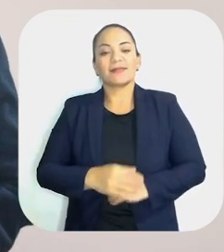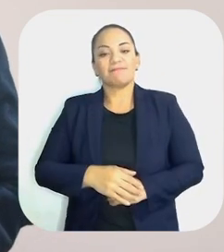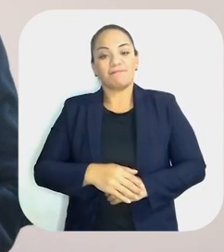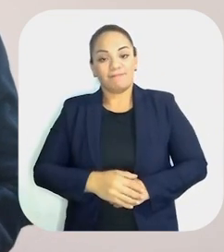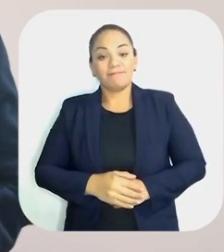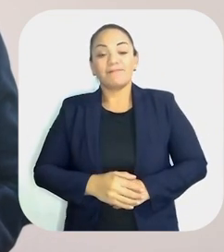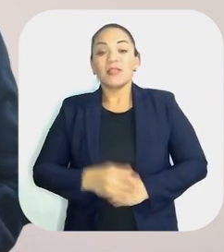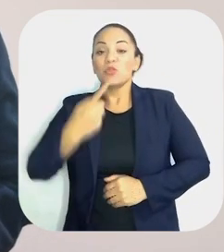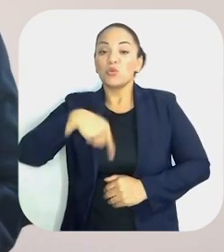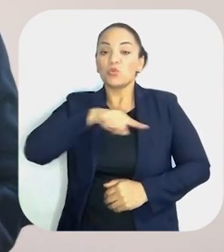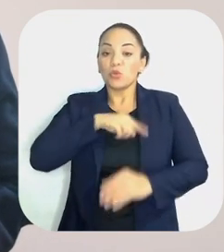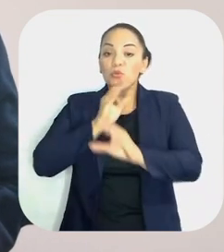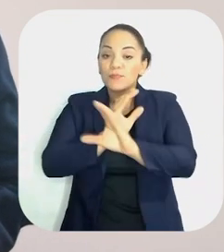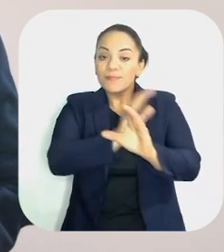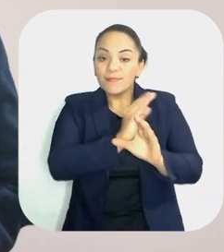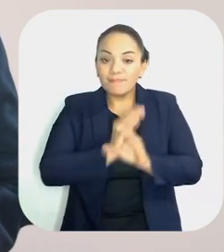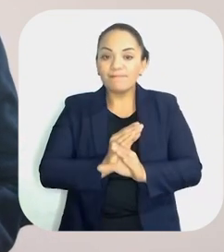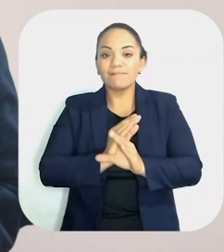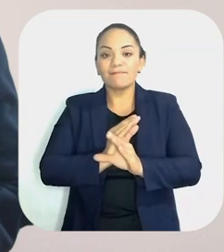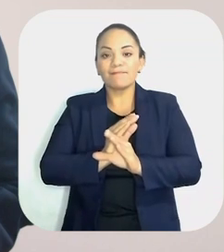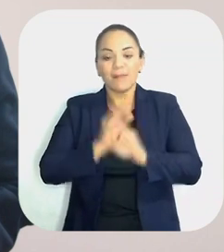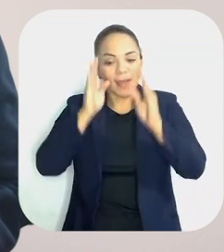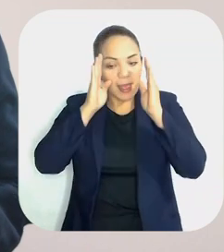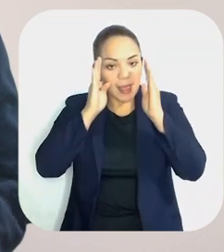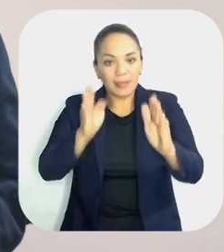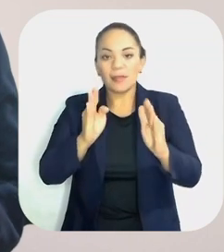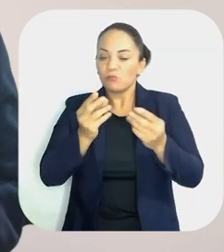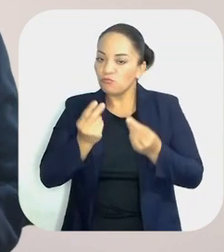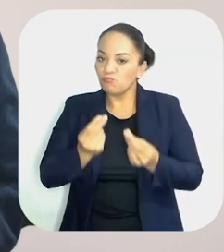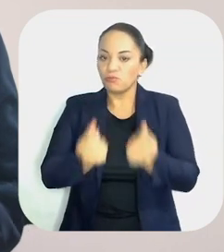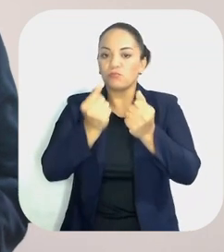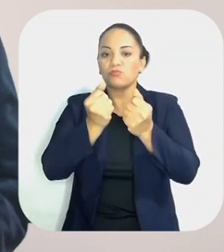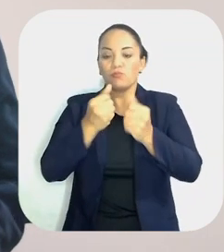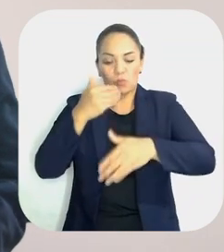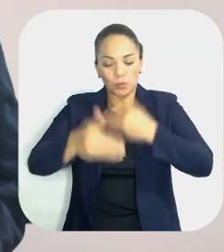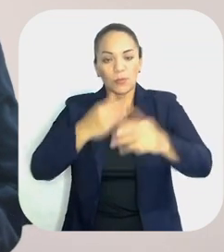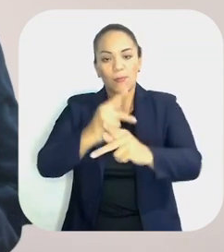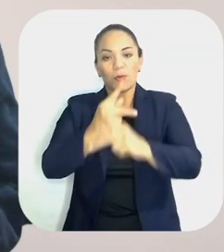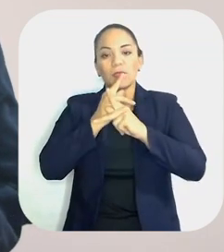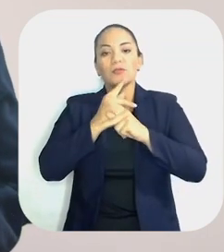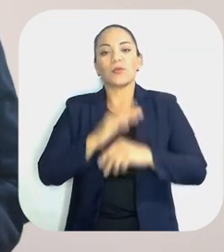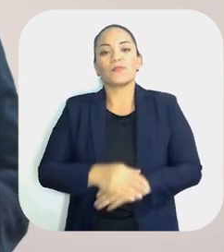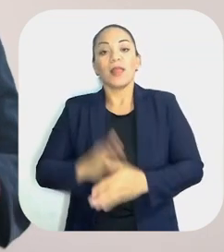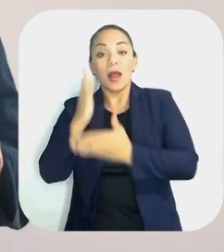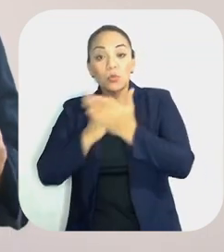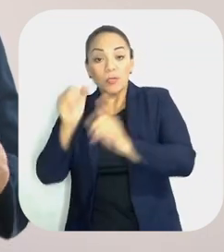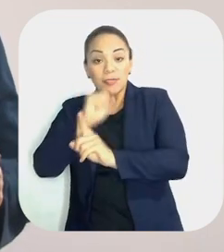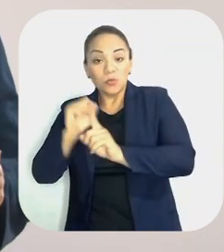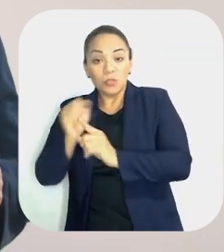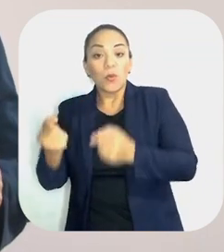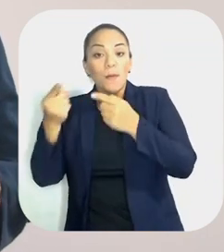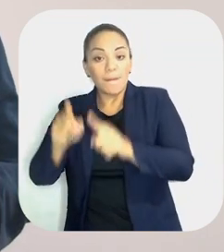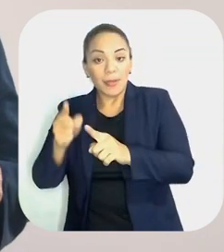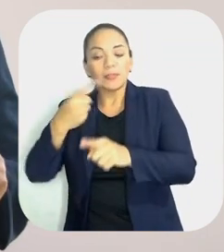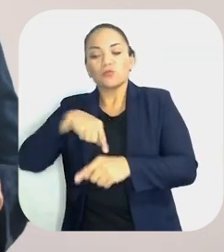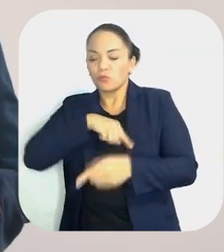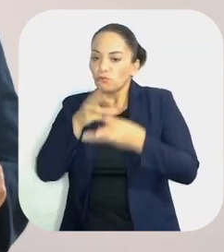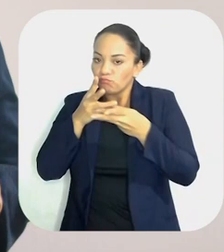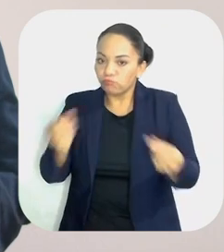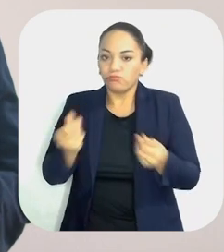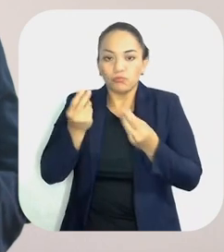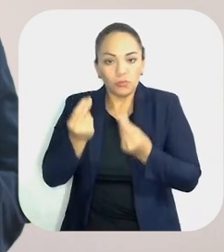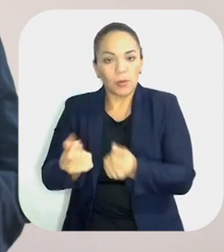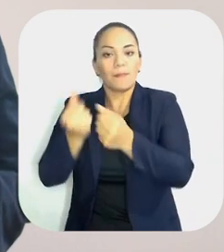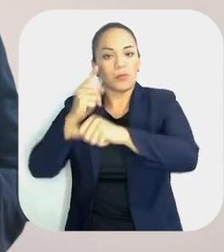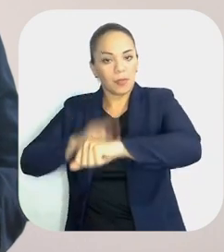cualquier otro interés. Es por lo que somos cuidadosos y diligentes con los procesos de protección y los solicitados se resuelve en